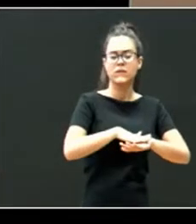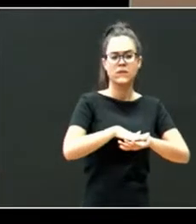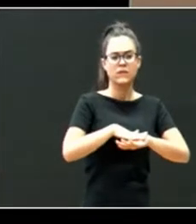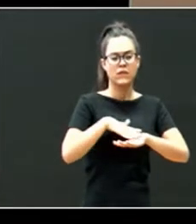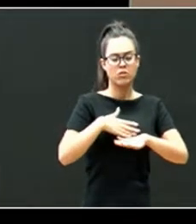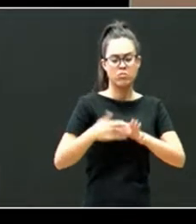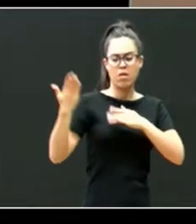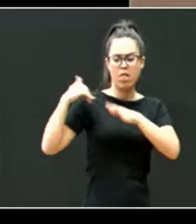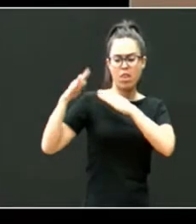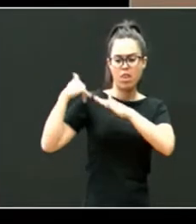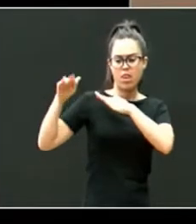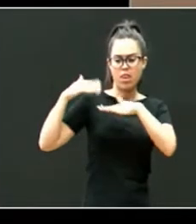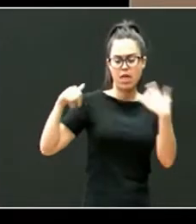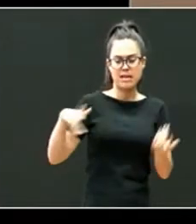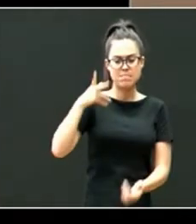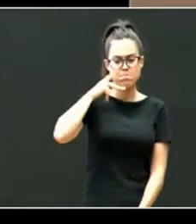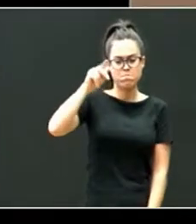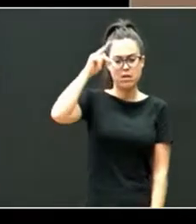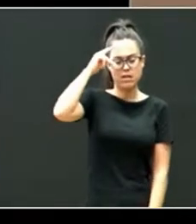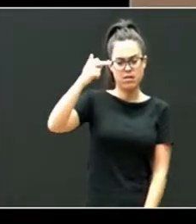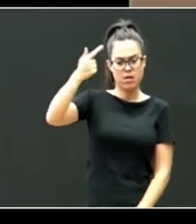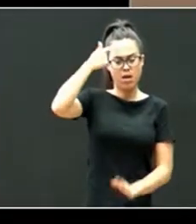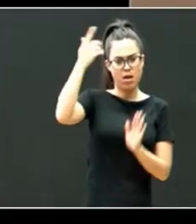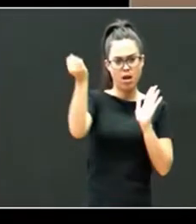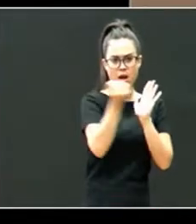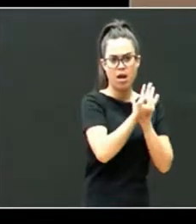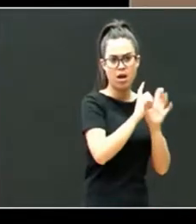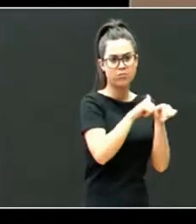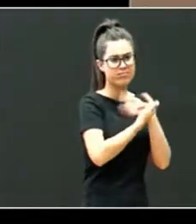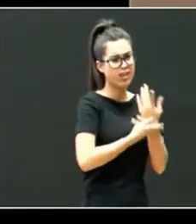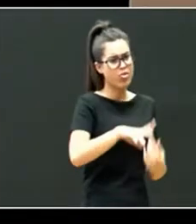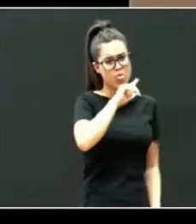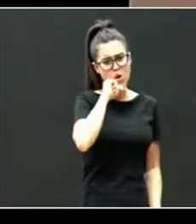tempranas traumáticas todo tipo de dolencias